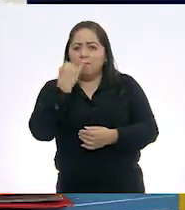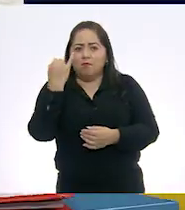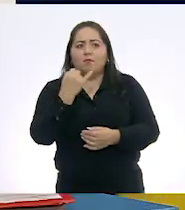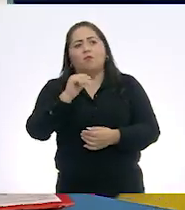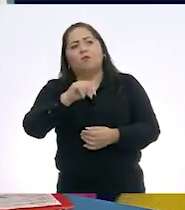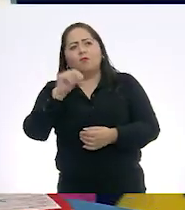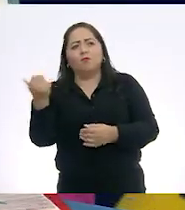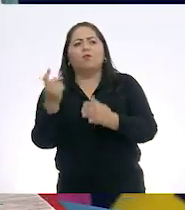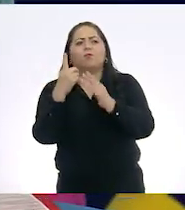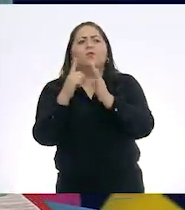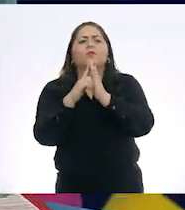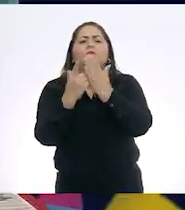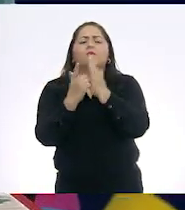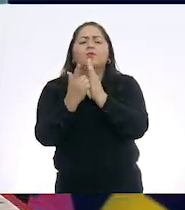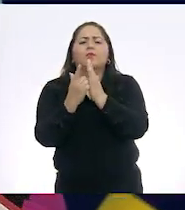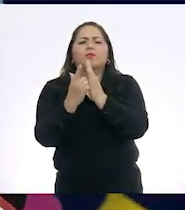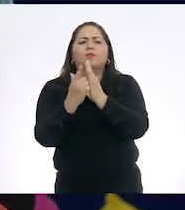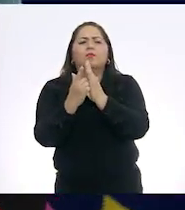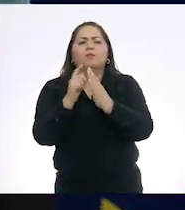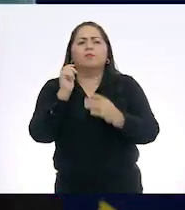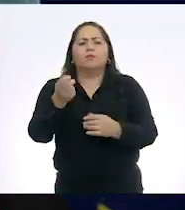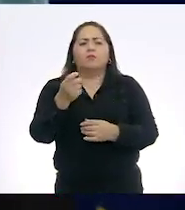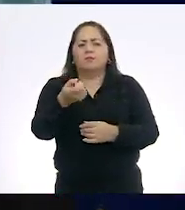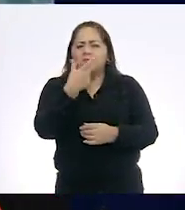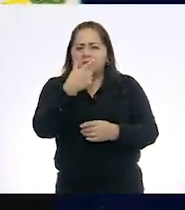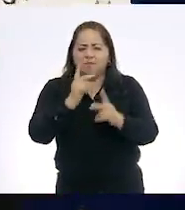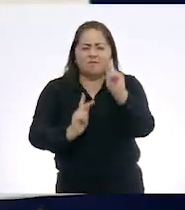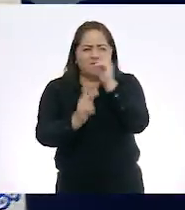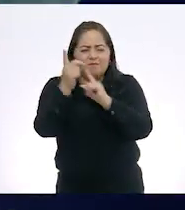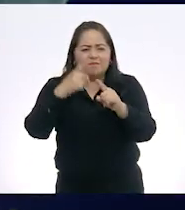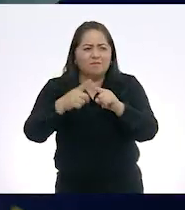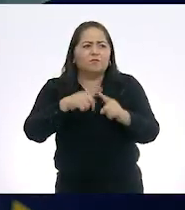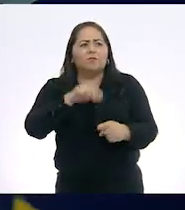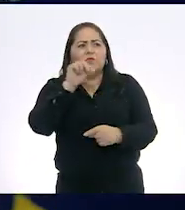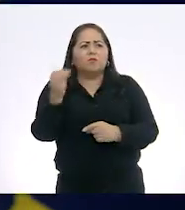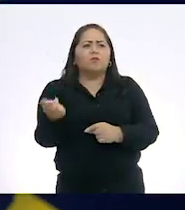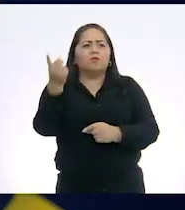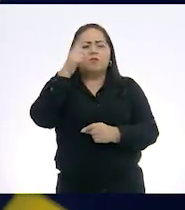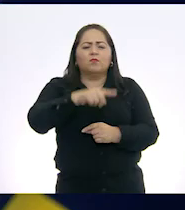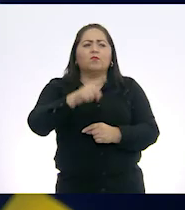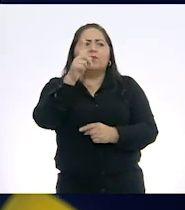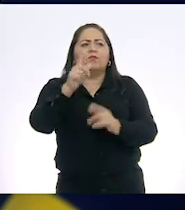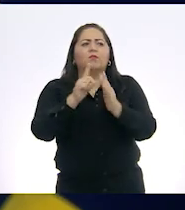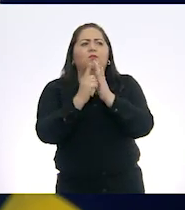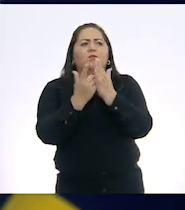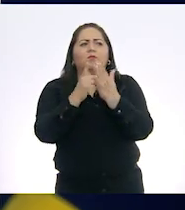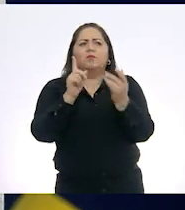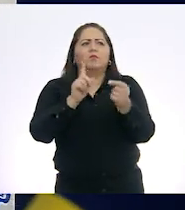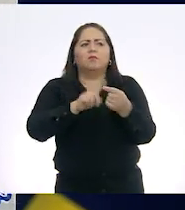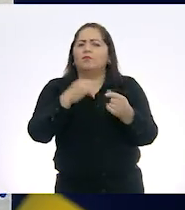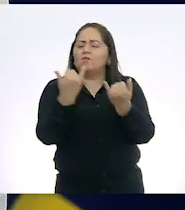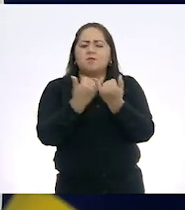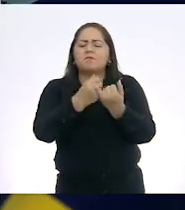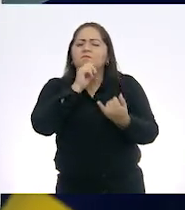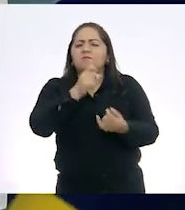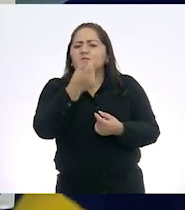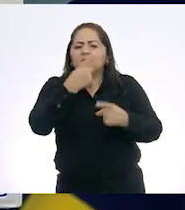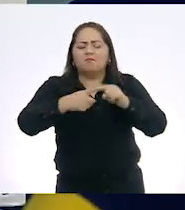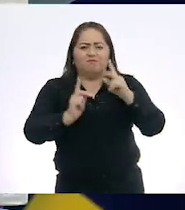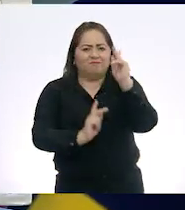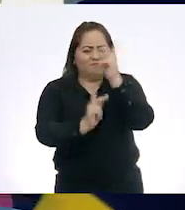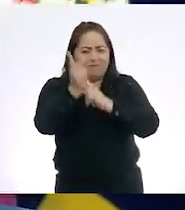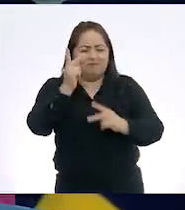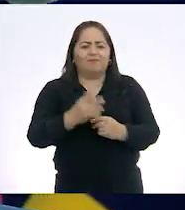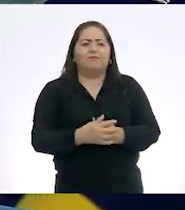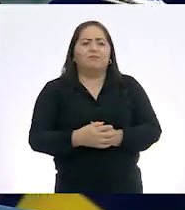Tenemos un libro de hierbas medicinales y tenemos al final un libro que habla también sobre hierbas medicinales. Y tenemos